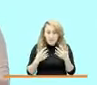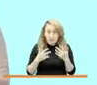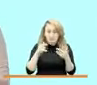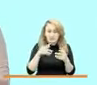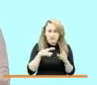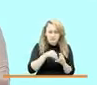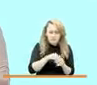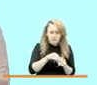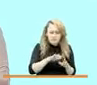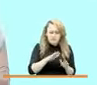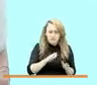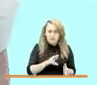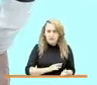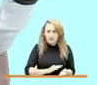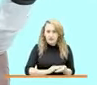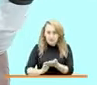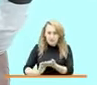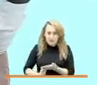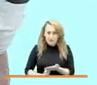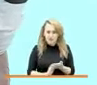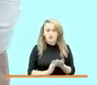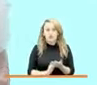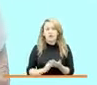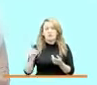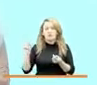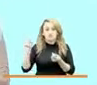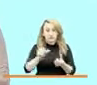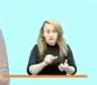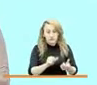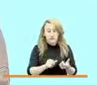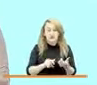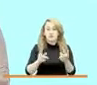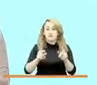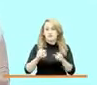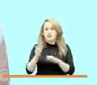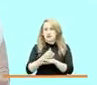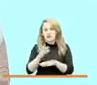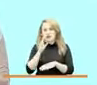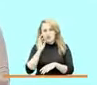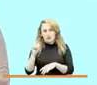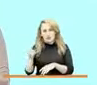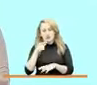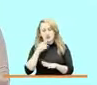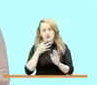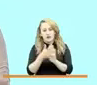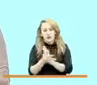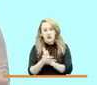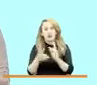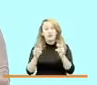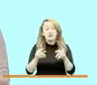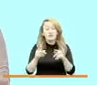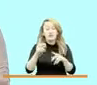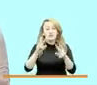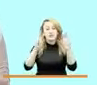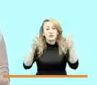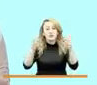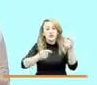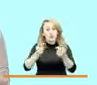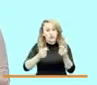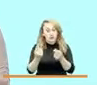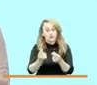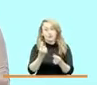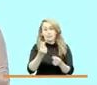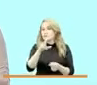en sujetos de reparación colectiva de recibir su indemnización Roberto lo mencionaba más allá de los temas económicos también hay que